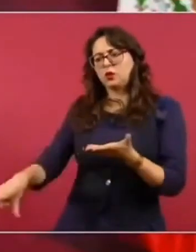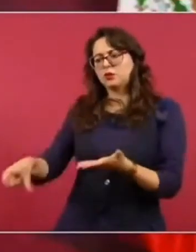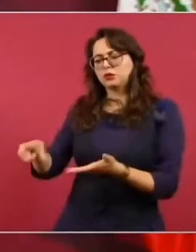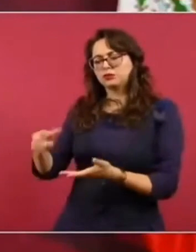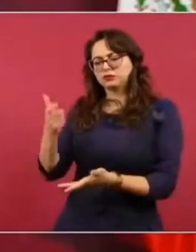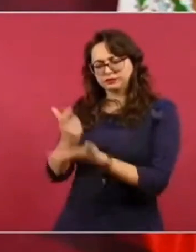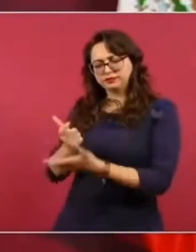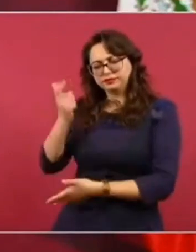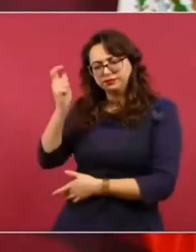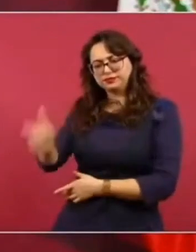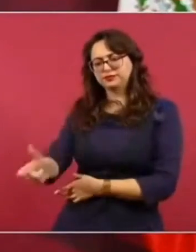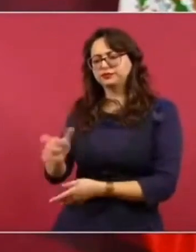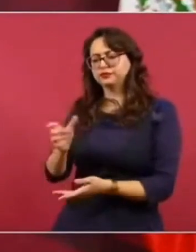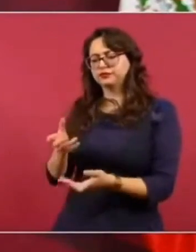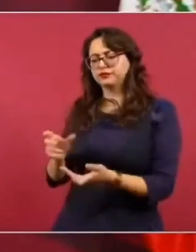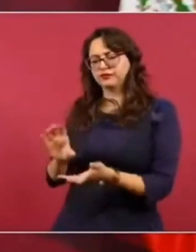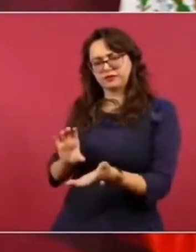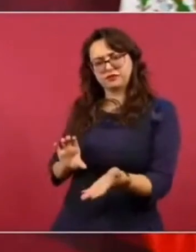Y les compramos.